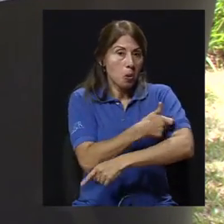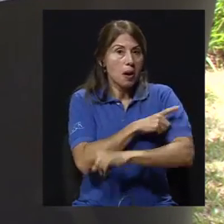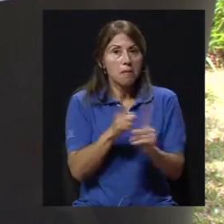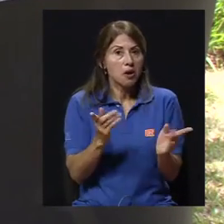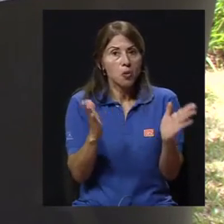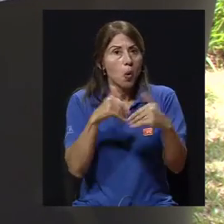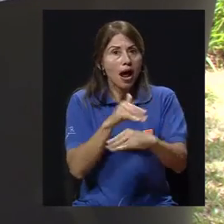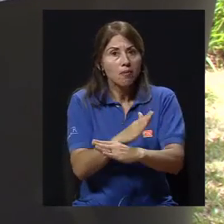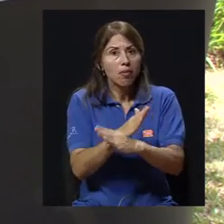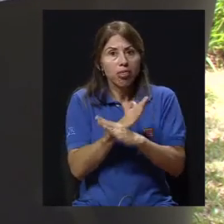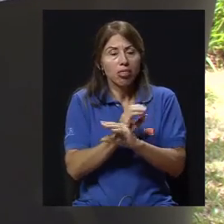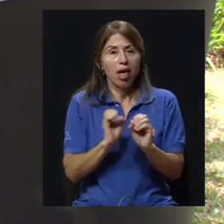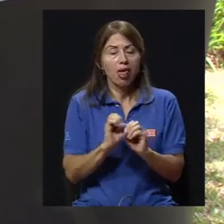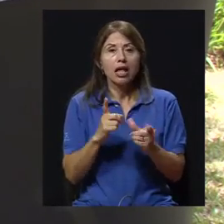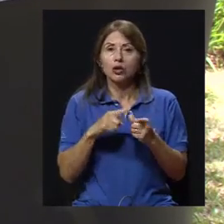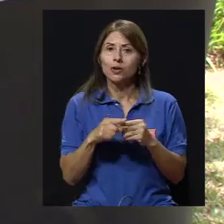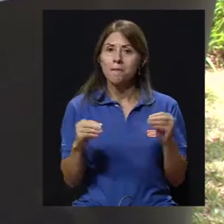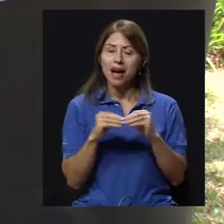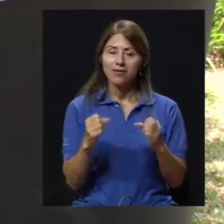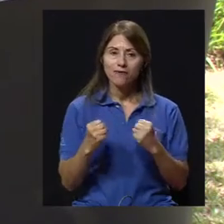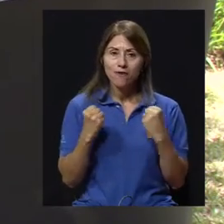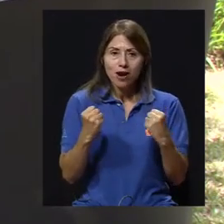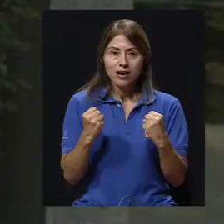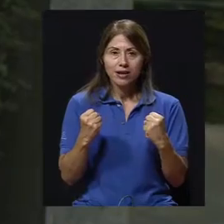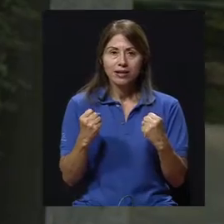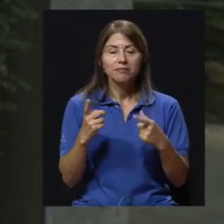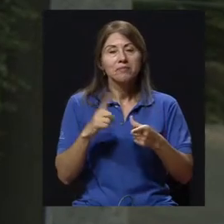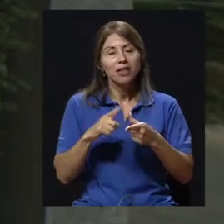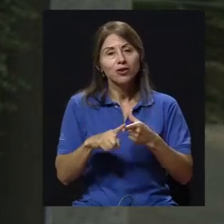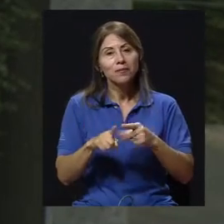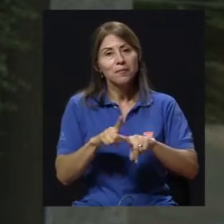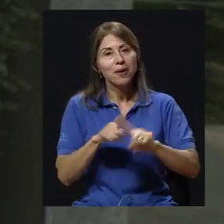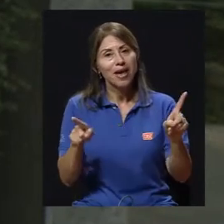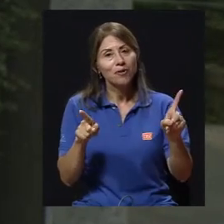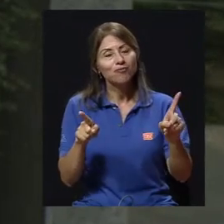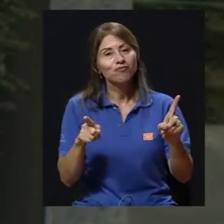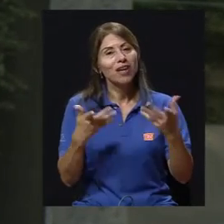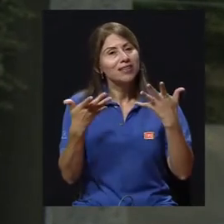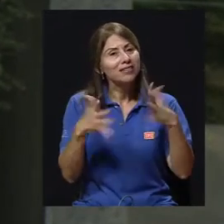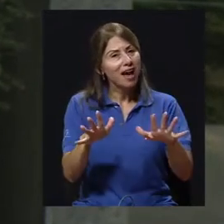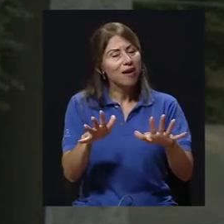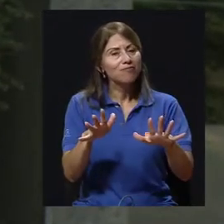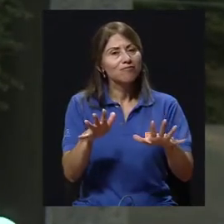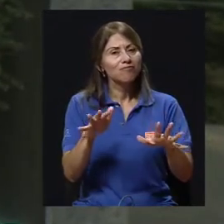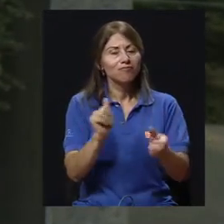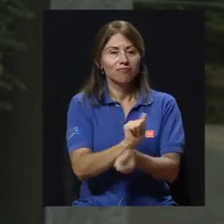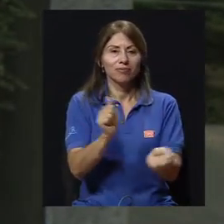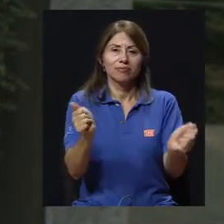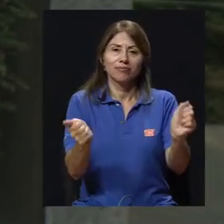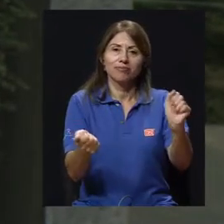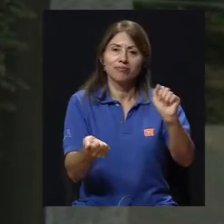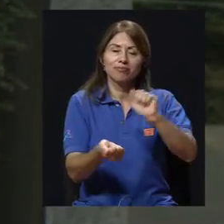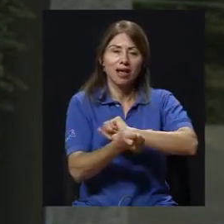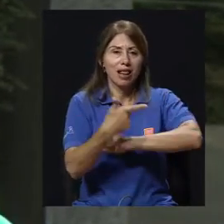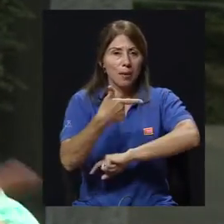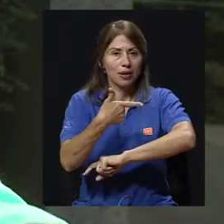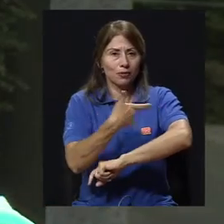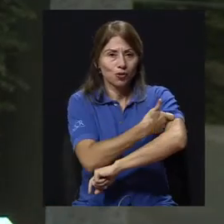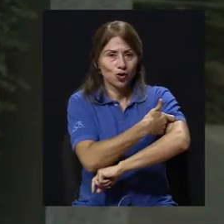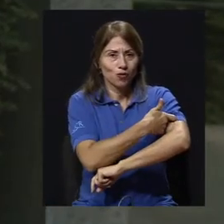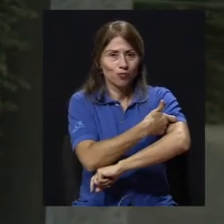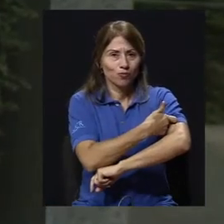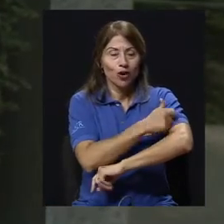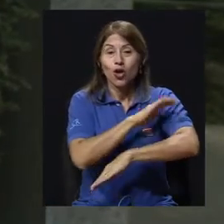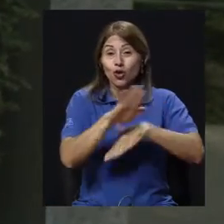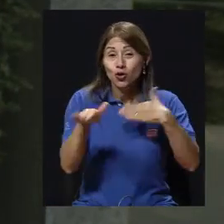ordinaria. Pero, digamos que la vacunación básicamente ha cambiado totalmente la distribución y los